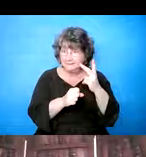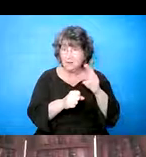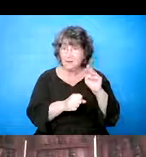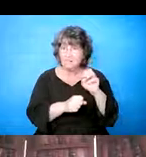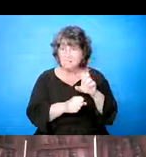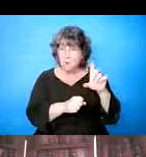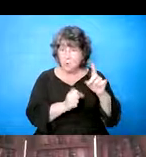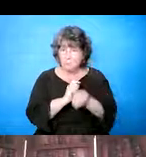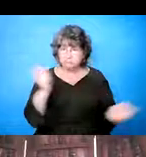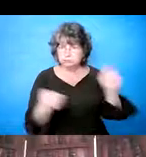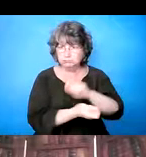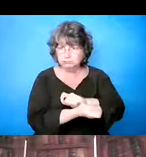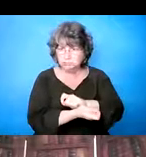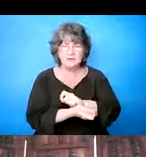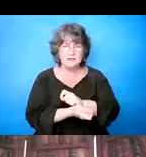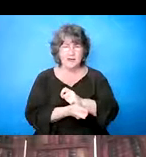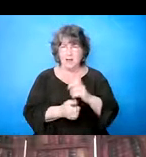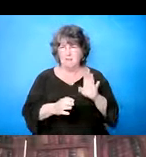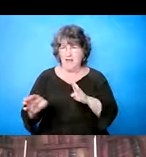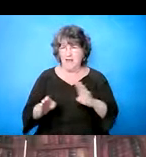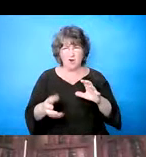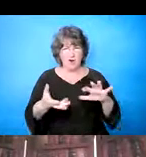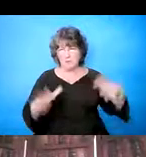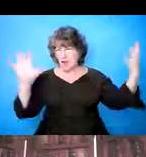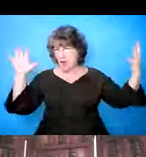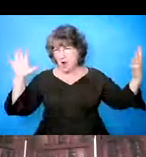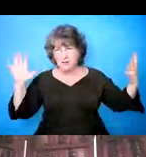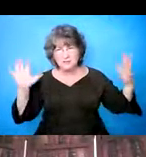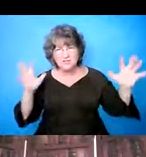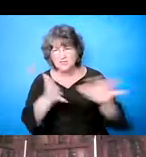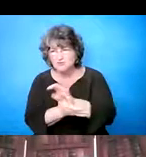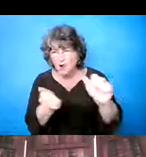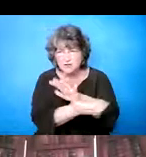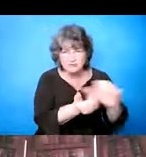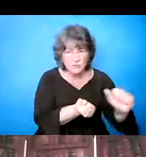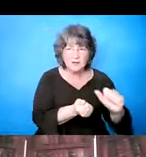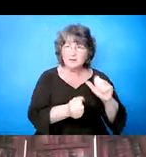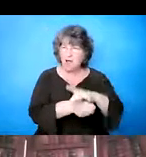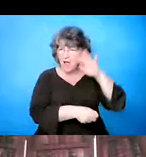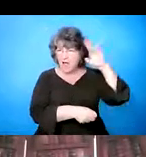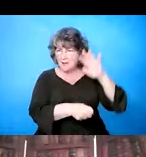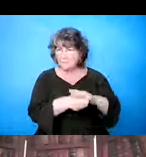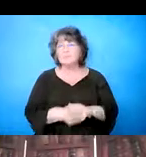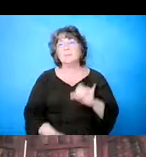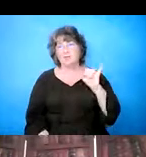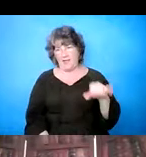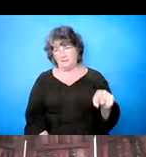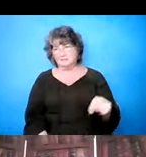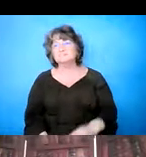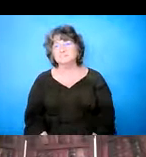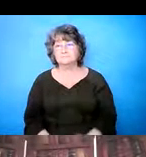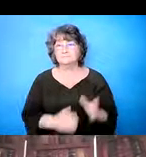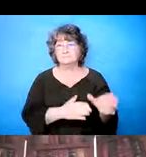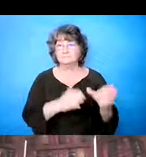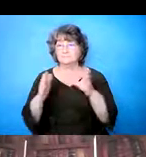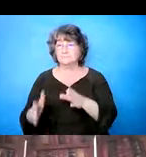cambios clásicos en su humor, eh, su, eh, comportamiento de fuera de control de instrucción. También